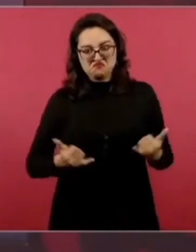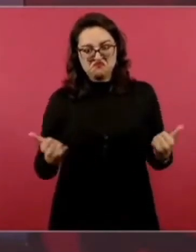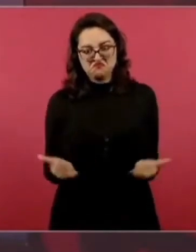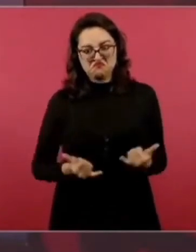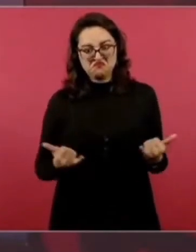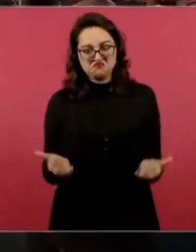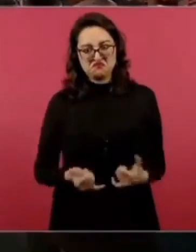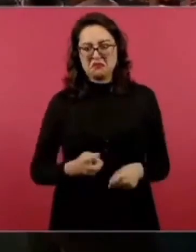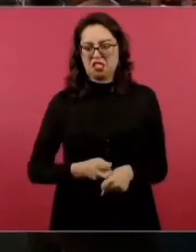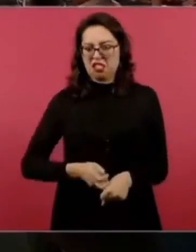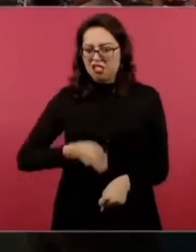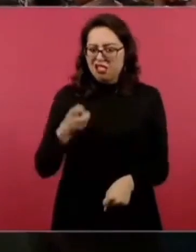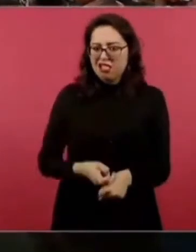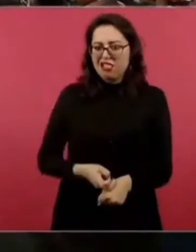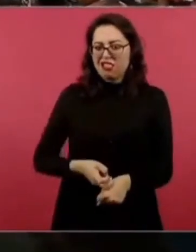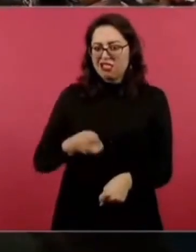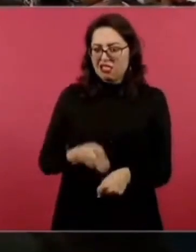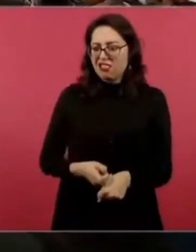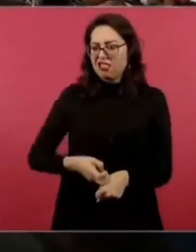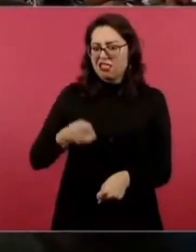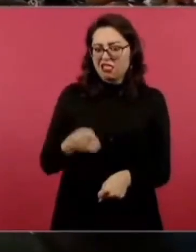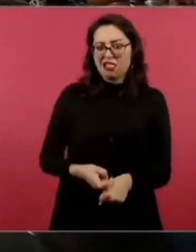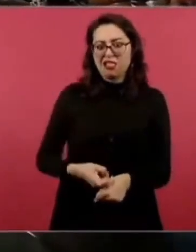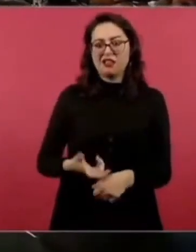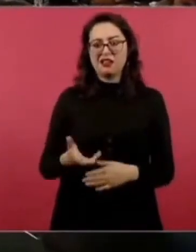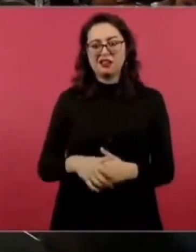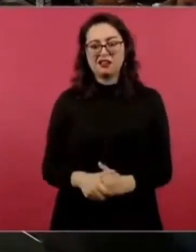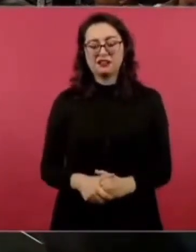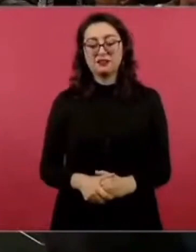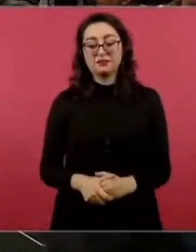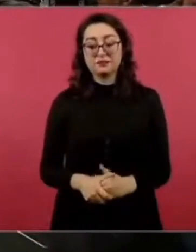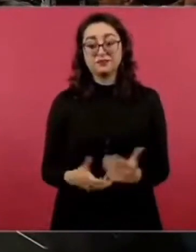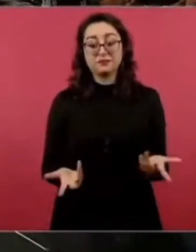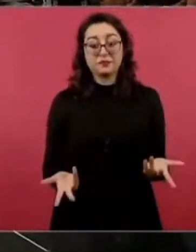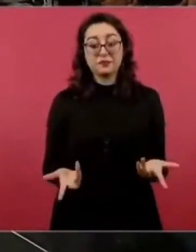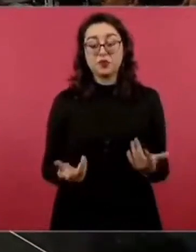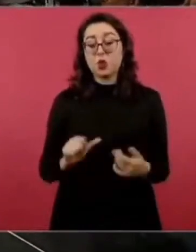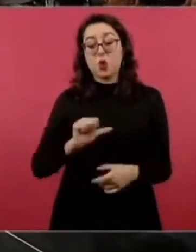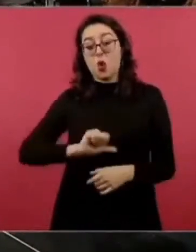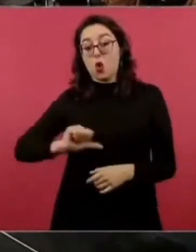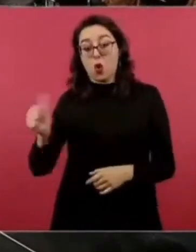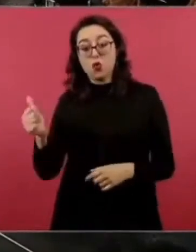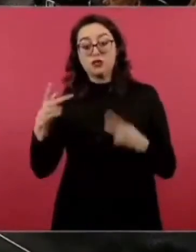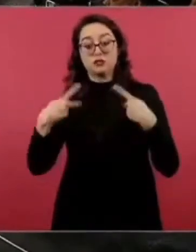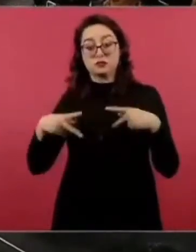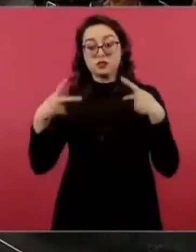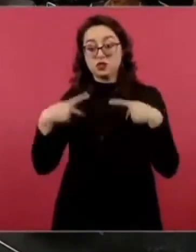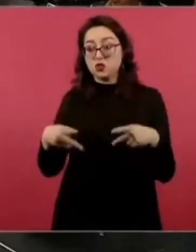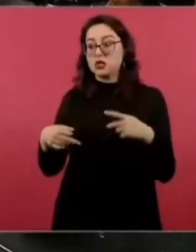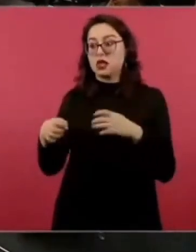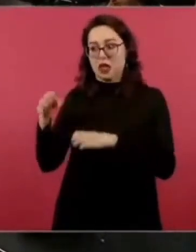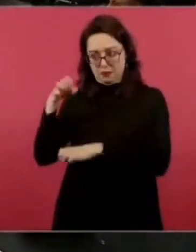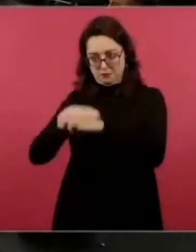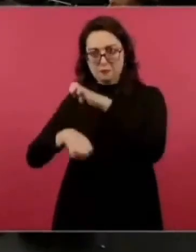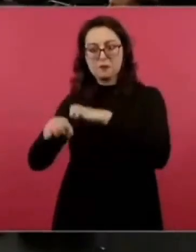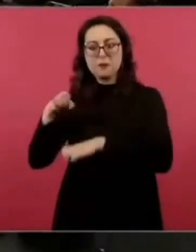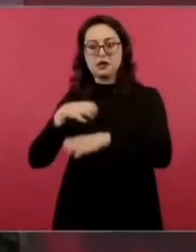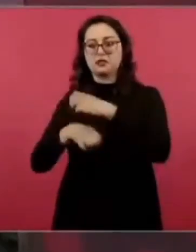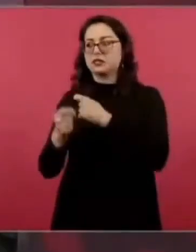han habido algunos empresarios que han querido llegar a acuerdos con él